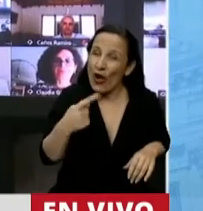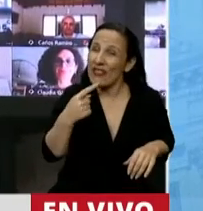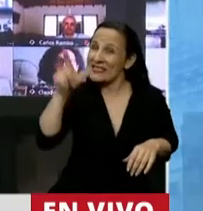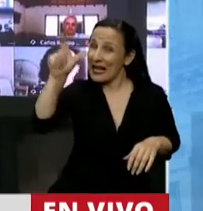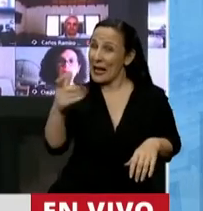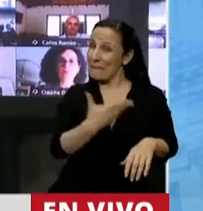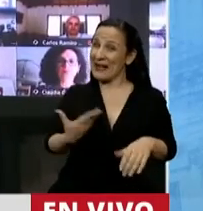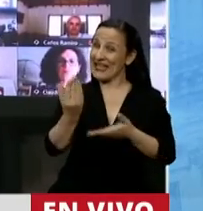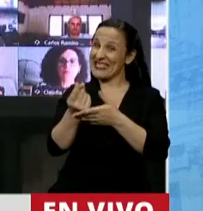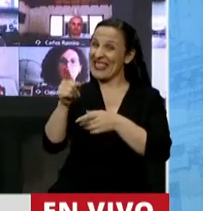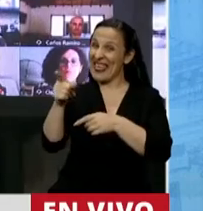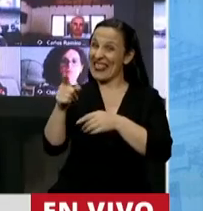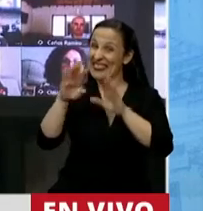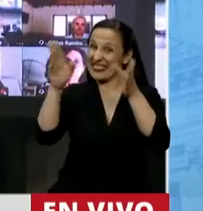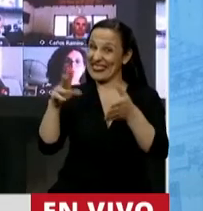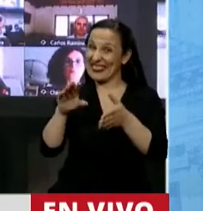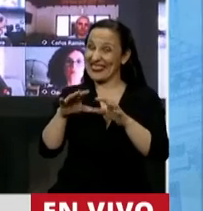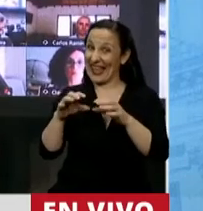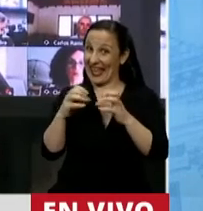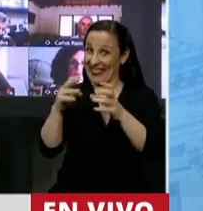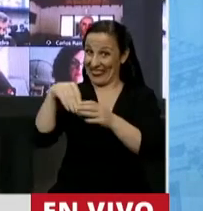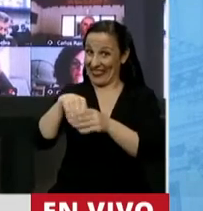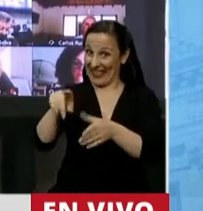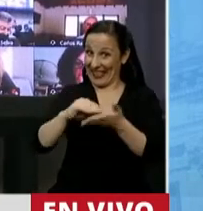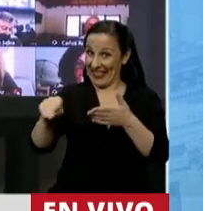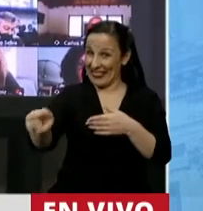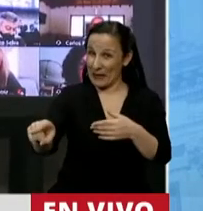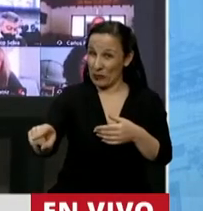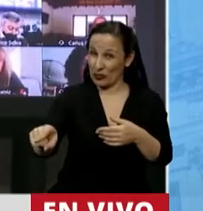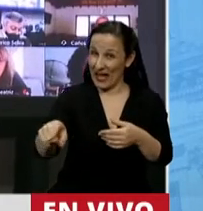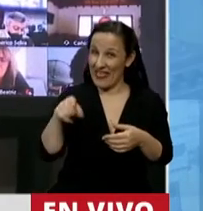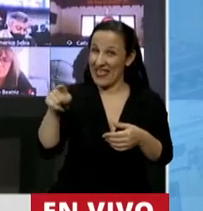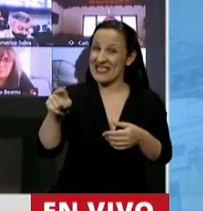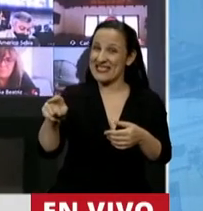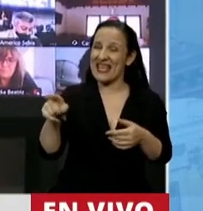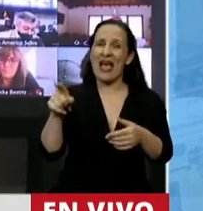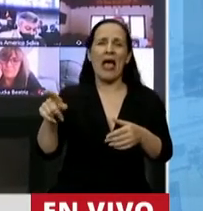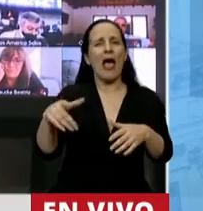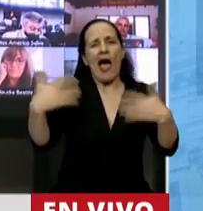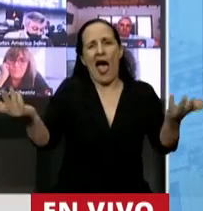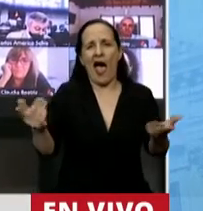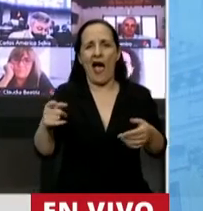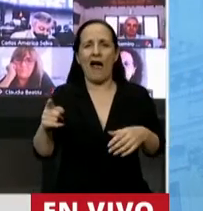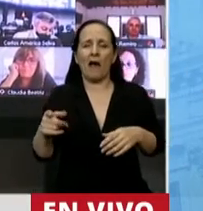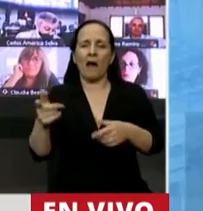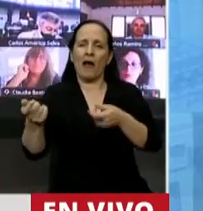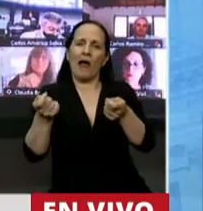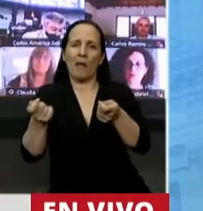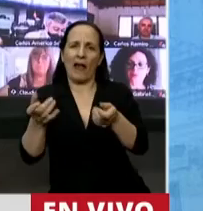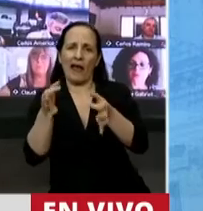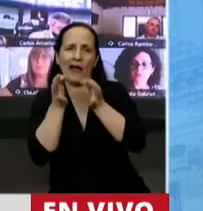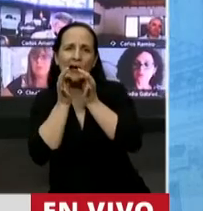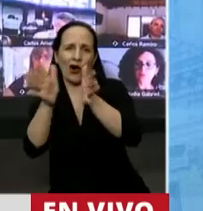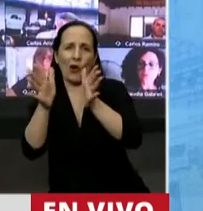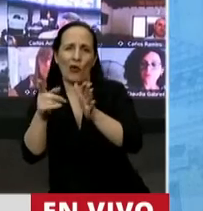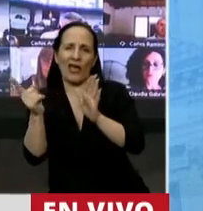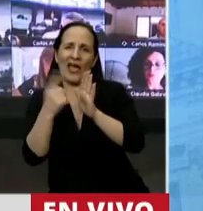el presidente de la Cámara actúa aviesamente en las atribuciones que le corresponden de administración del